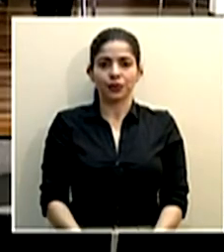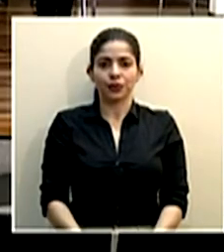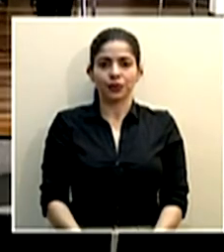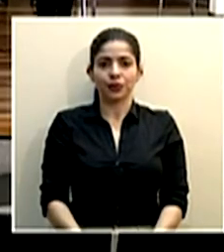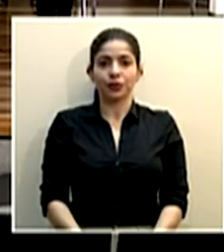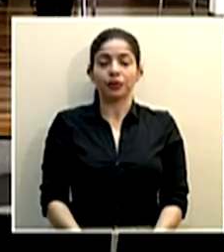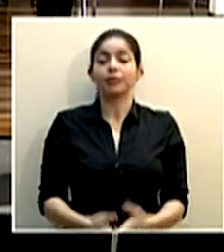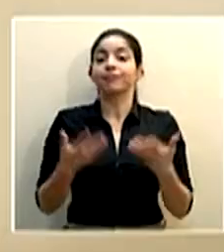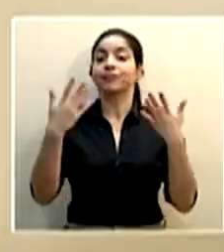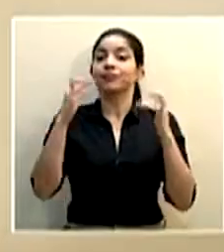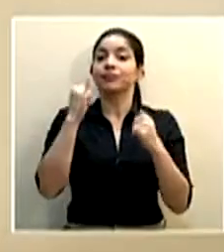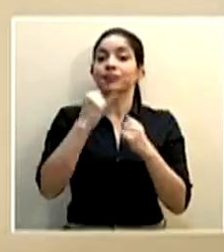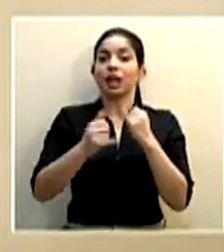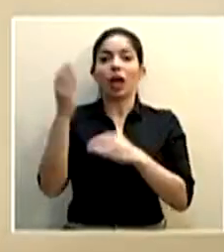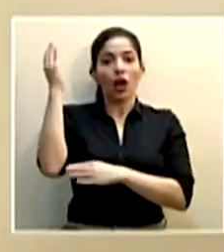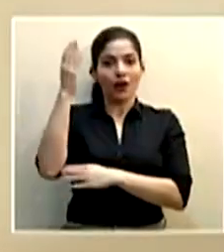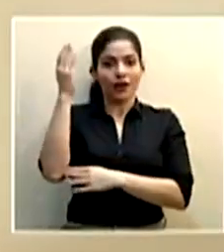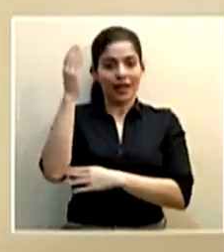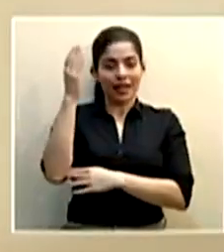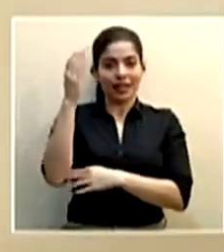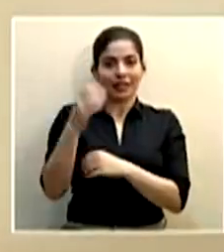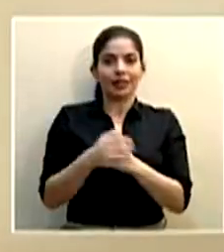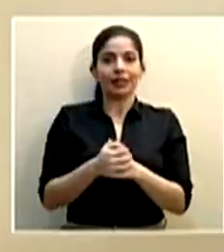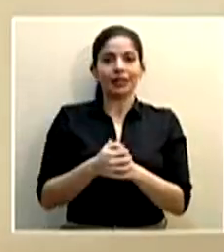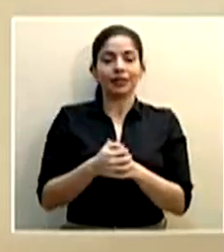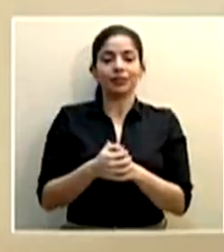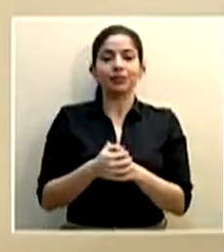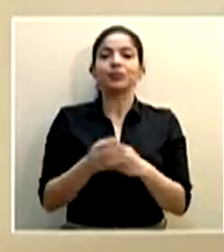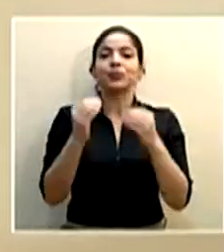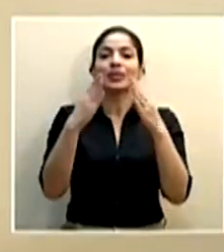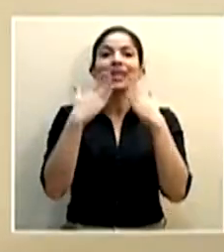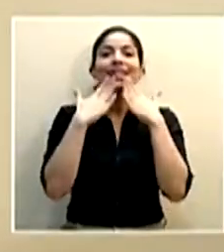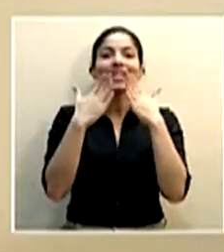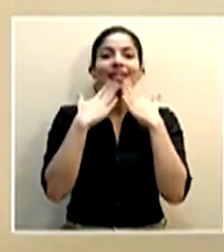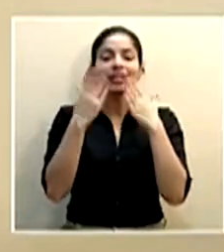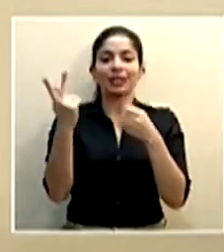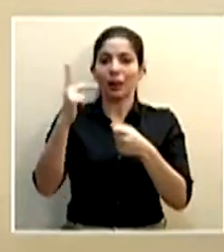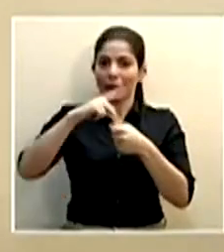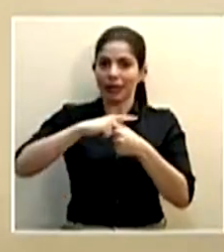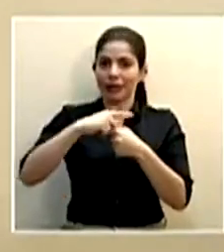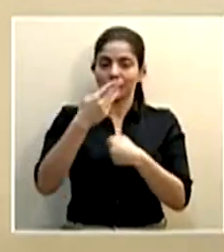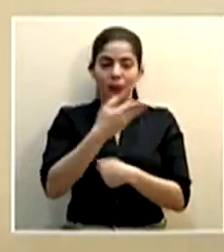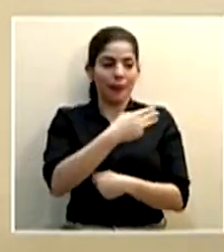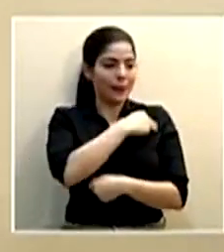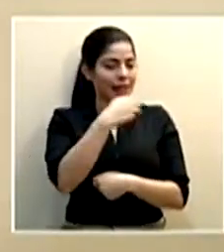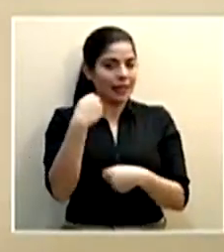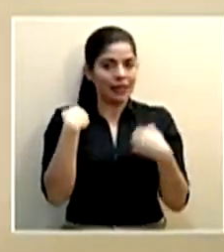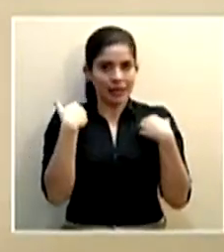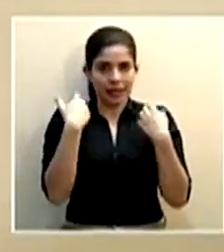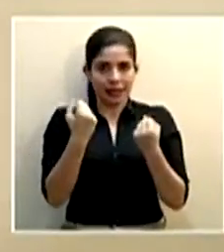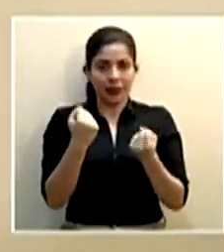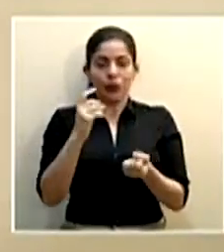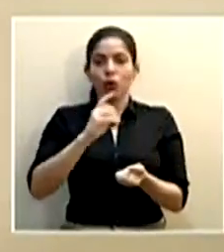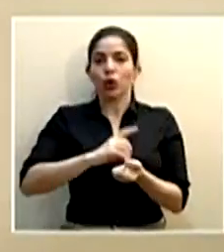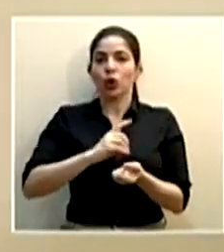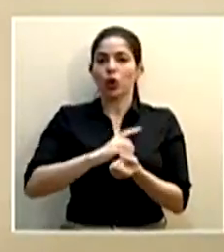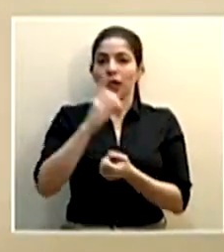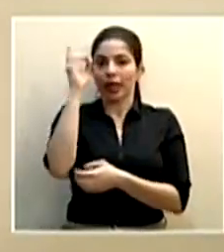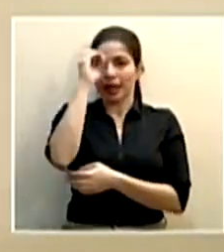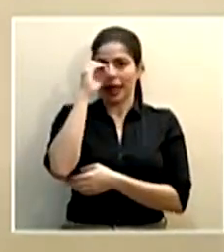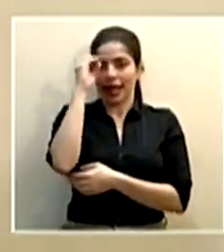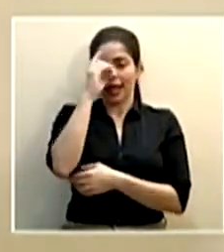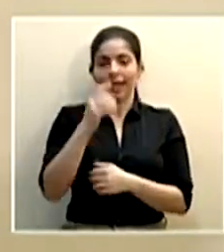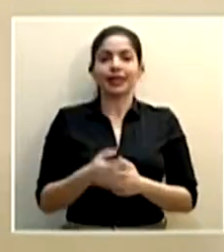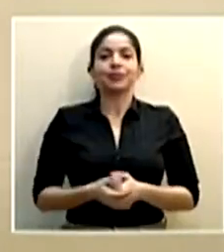damos por concluida esta conferencia de prensa agradecemos la participación del ministro de salud el doctor Daniel